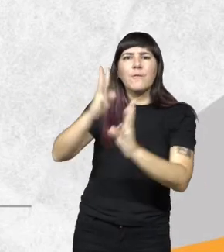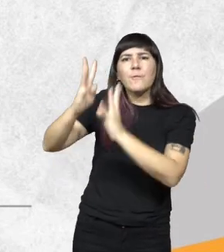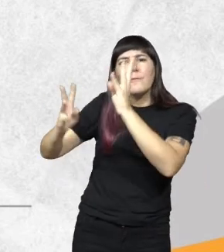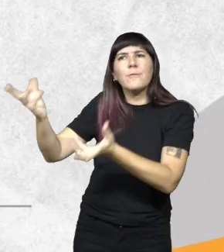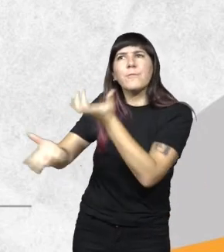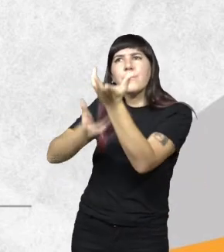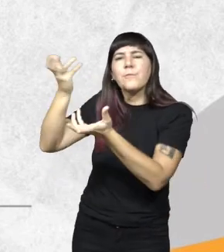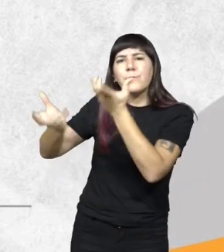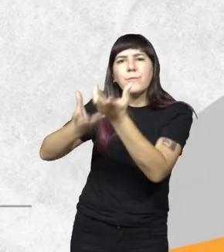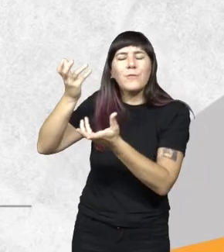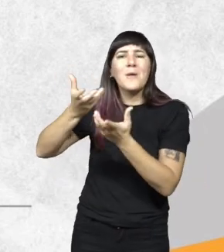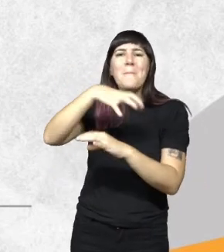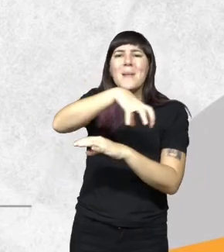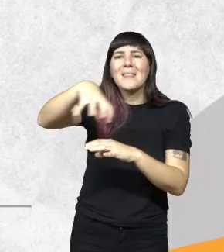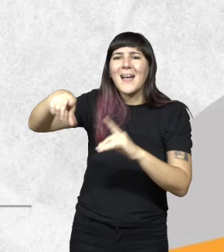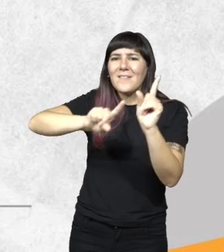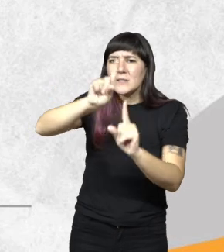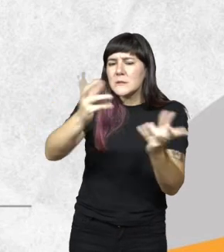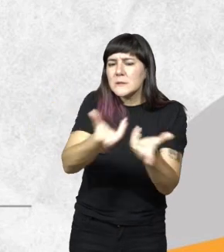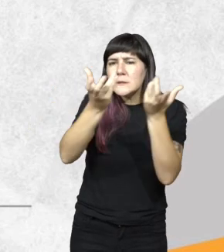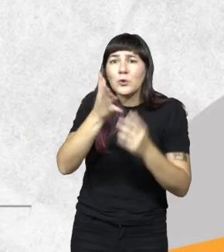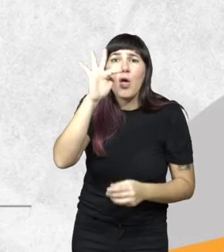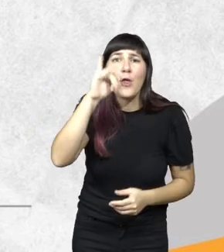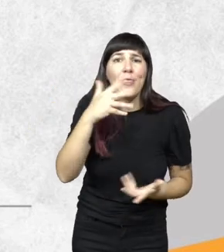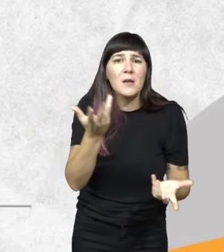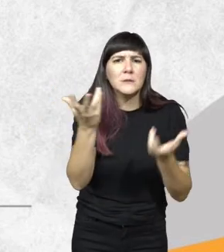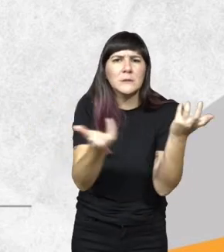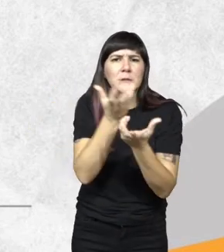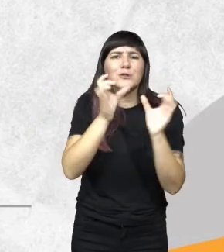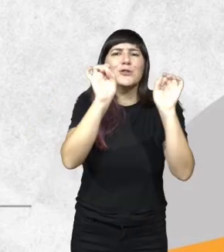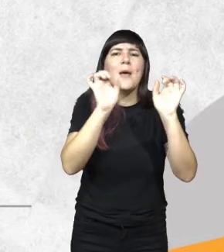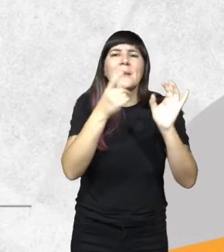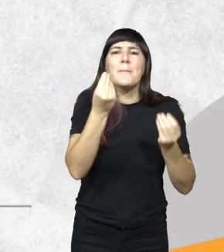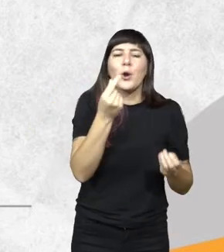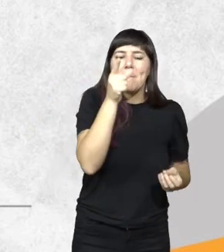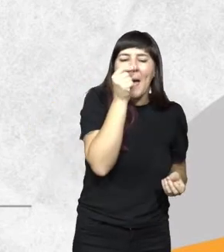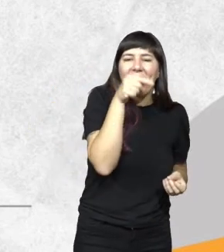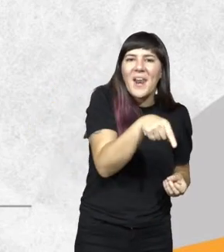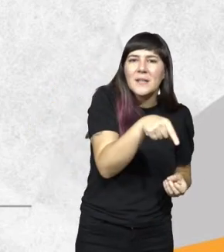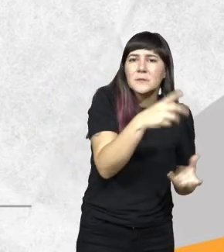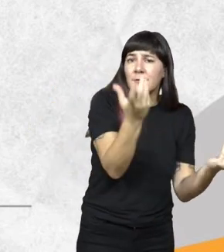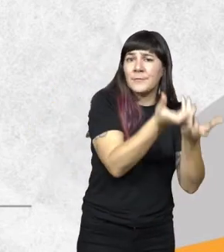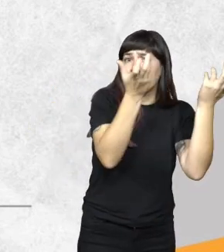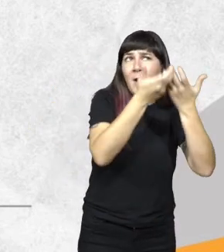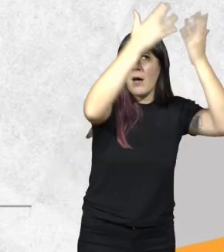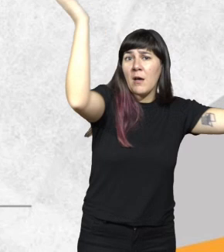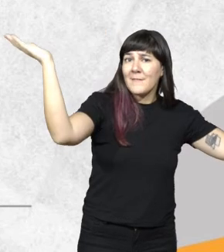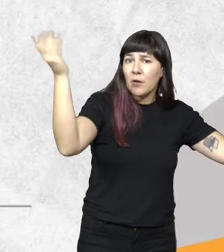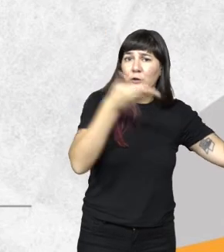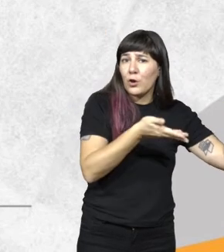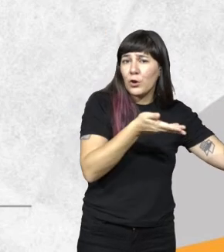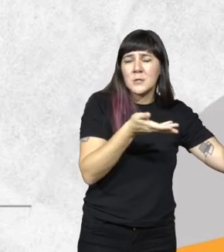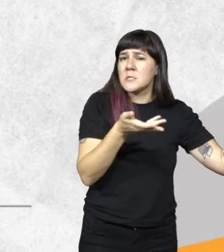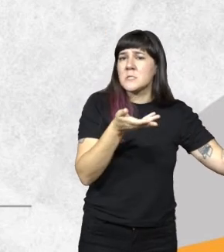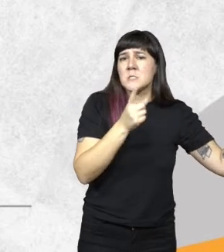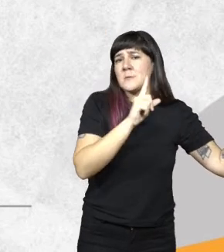interfase en plantas que se quemaban a veces todos los días, solo porque quemaban madera a cielo abierto. A partir de un incidente